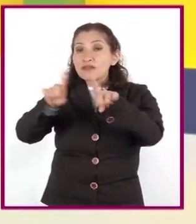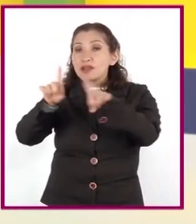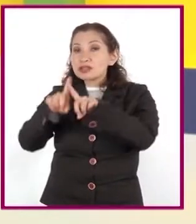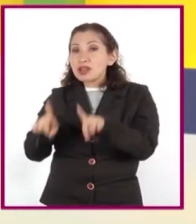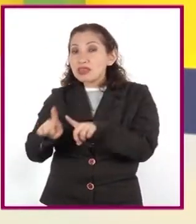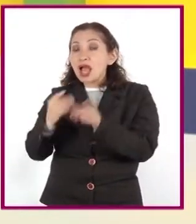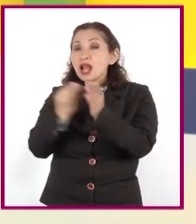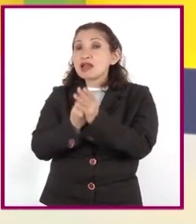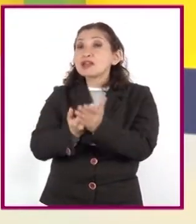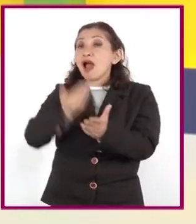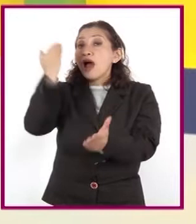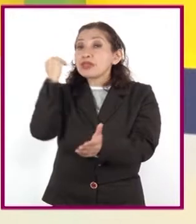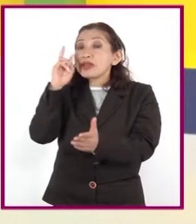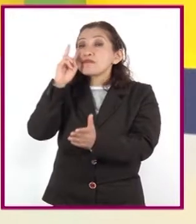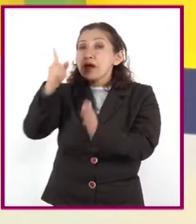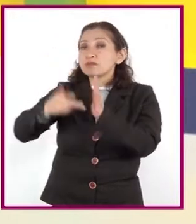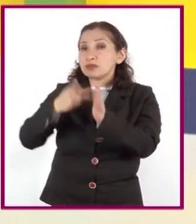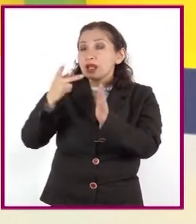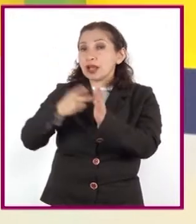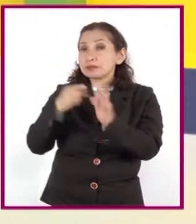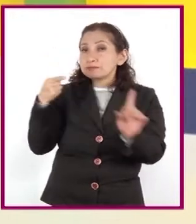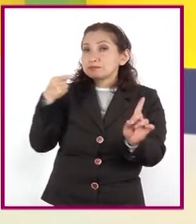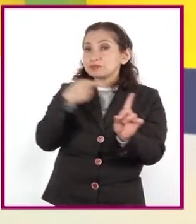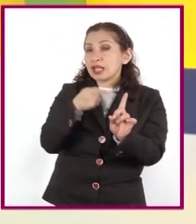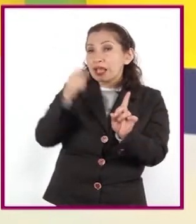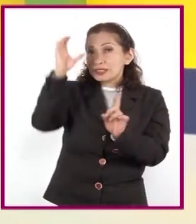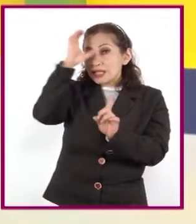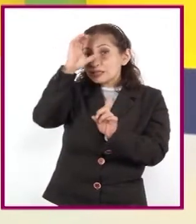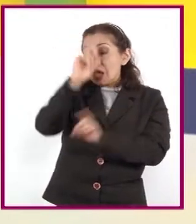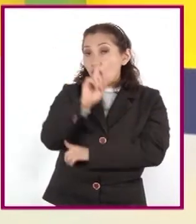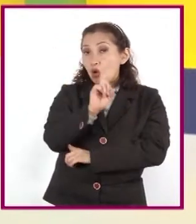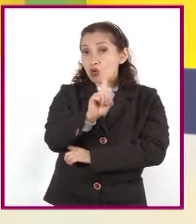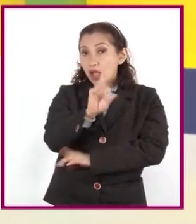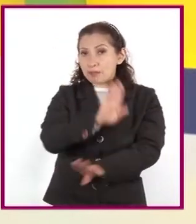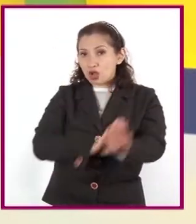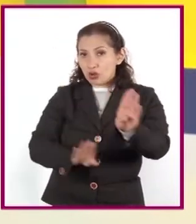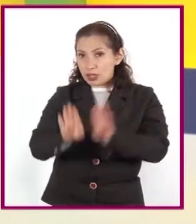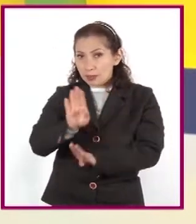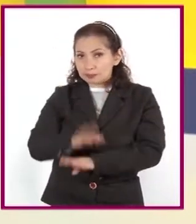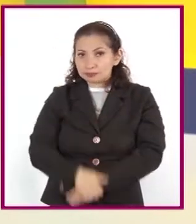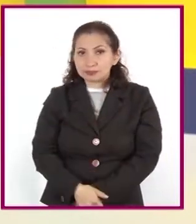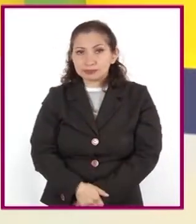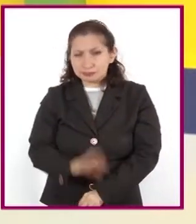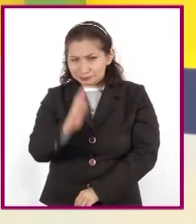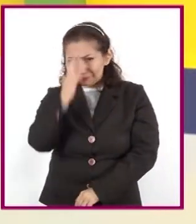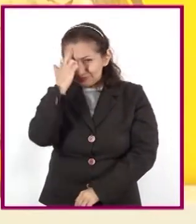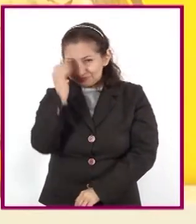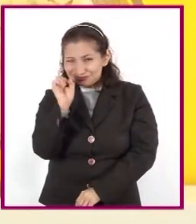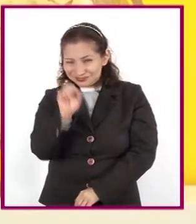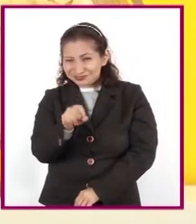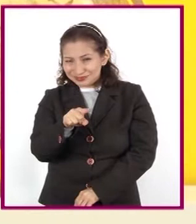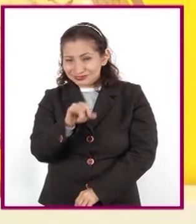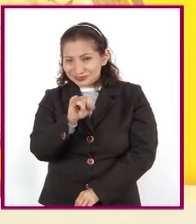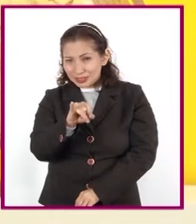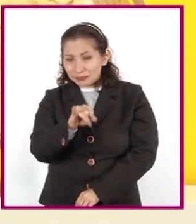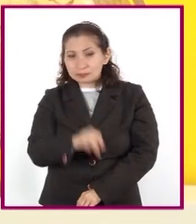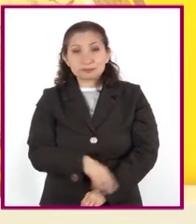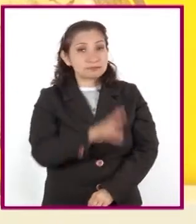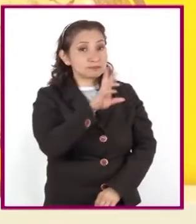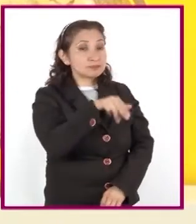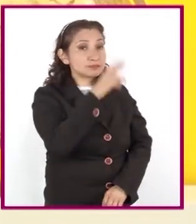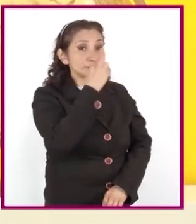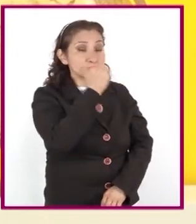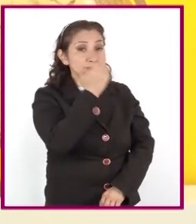sesiones pasadas en la asignatura de Ciencias 1, Biología. ¿Ya lo recordaron? Tienes